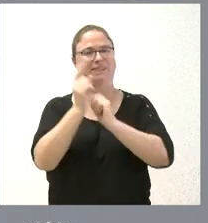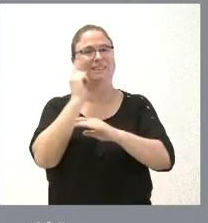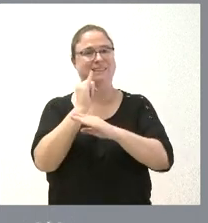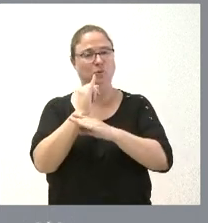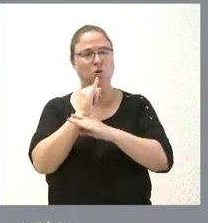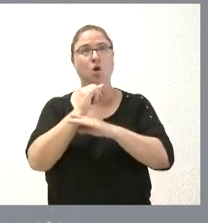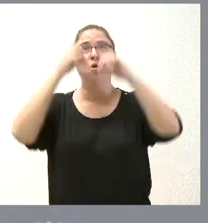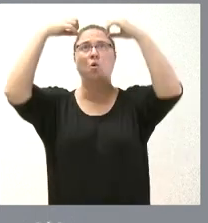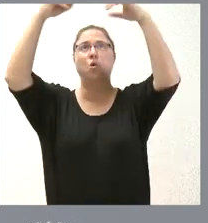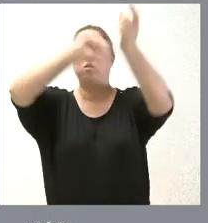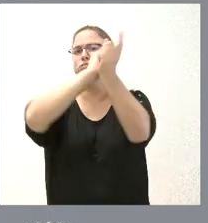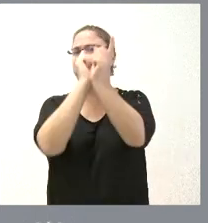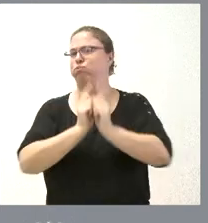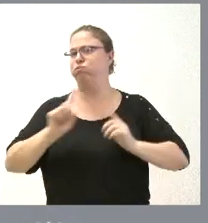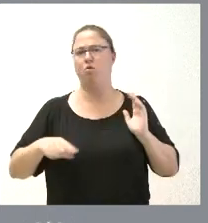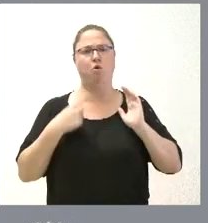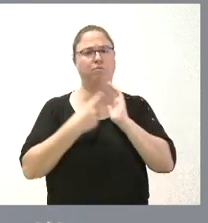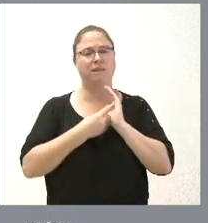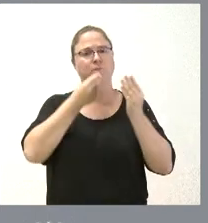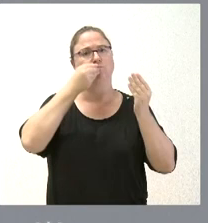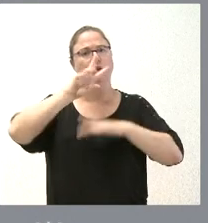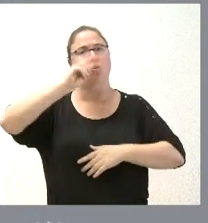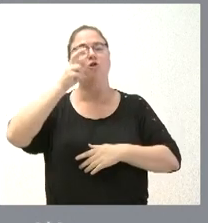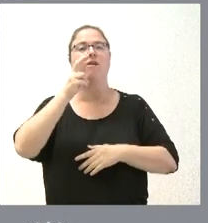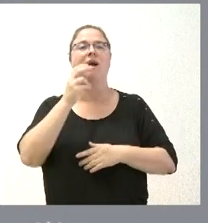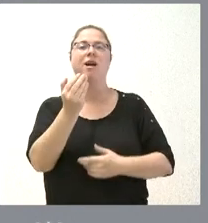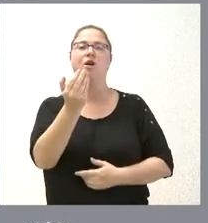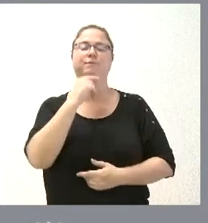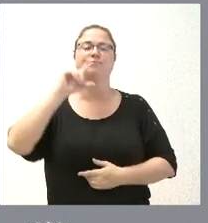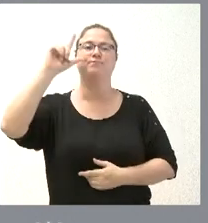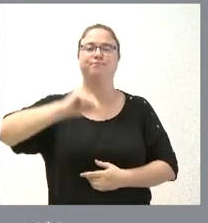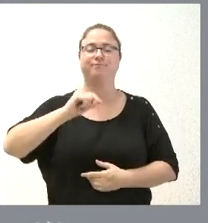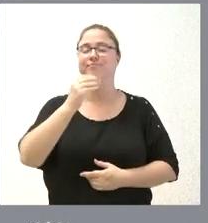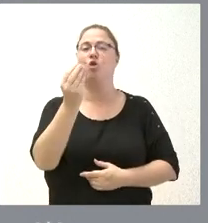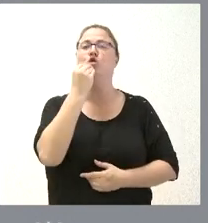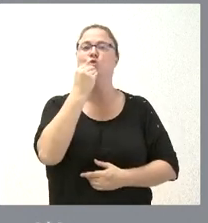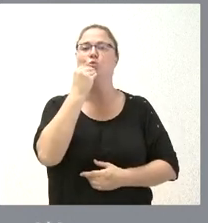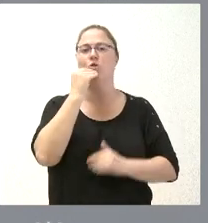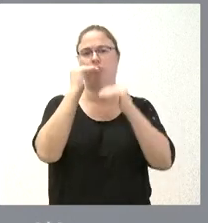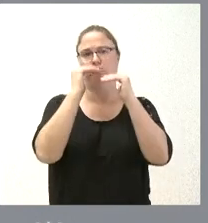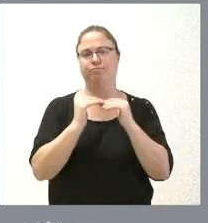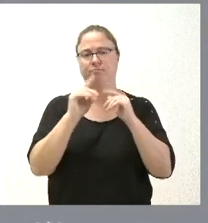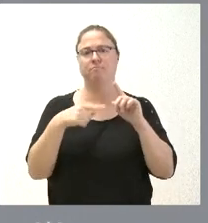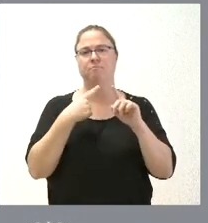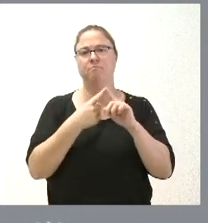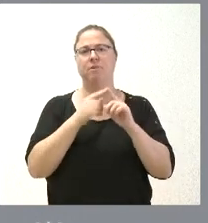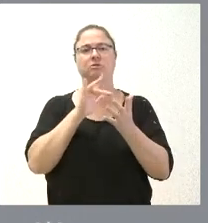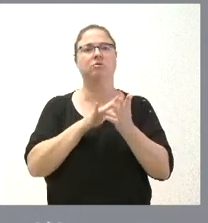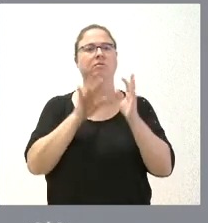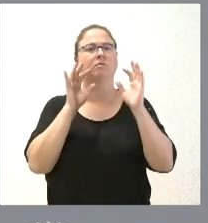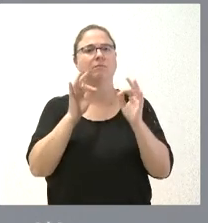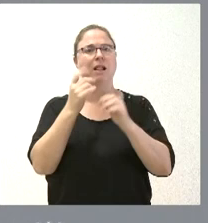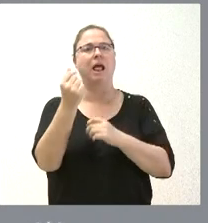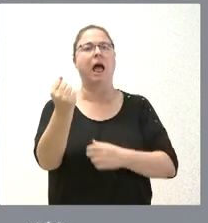todas las luminarias existentes por otras de bajo consumo y se va a producir también un importante